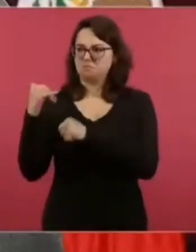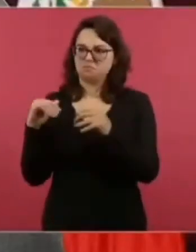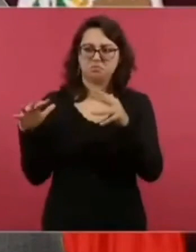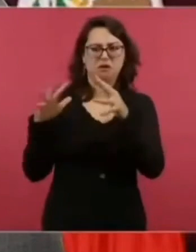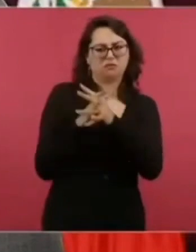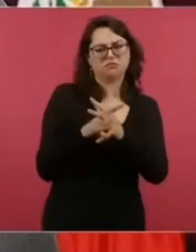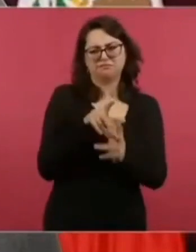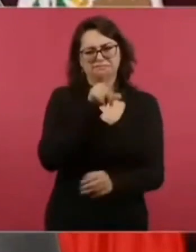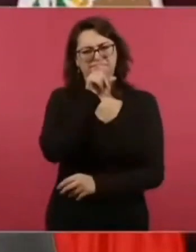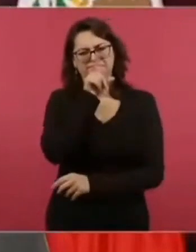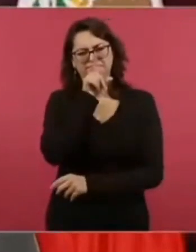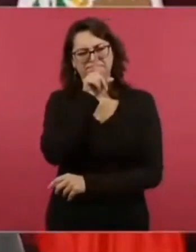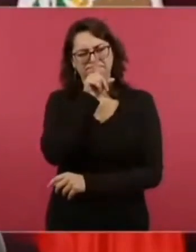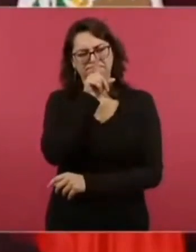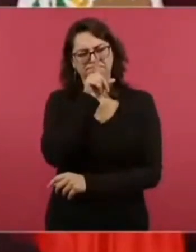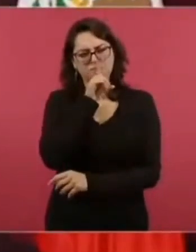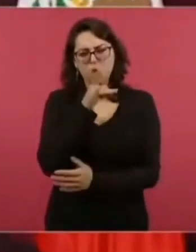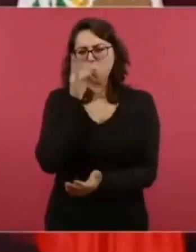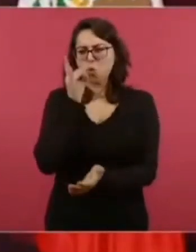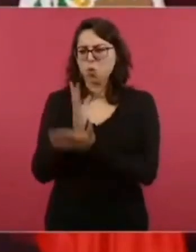y es